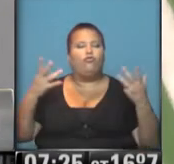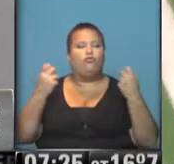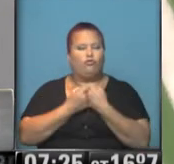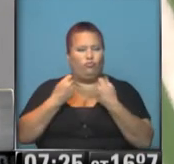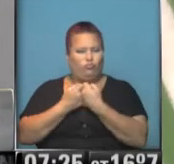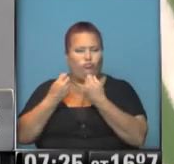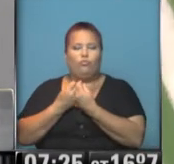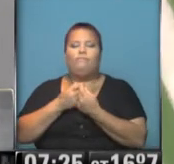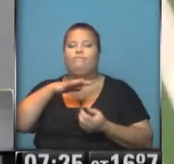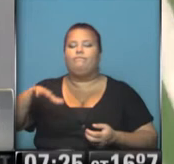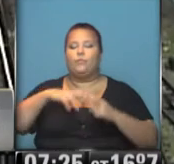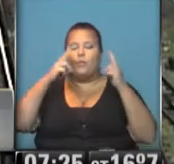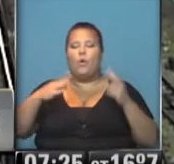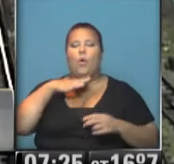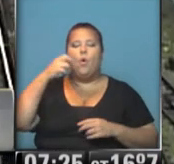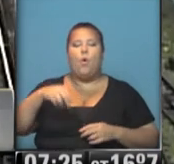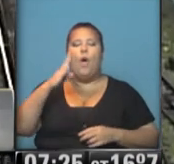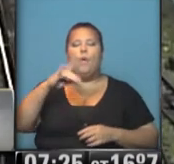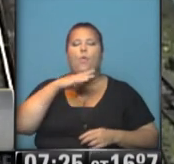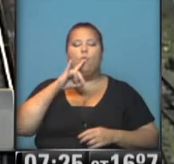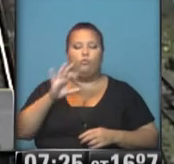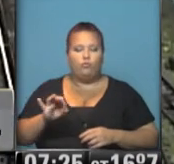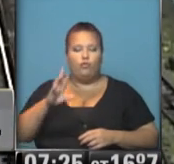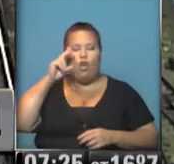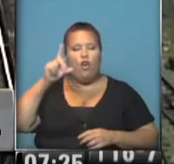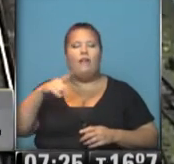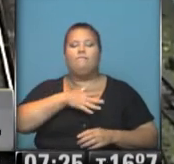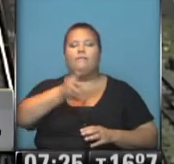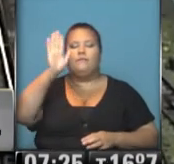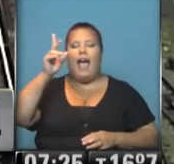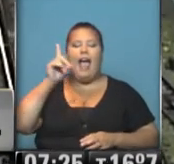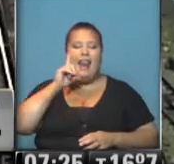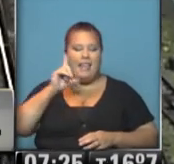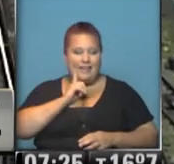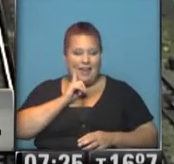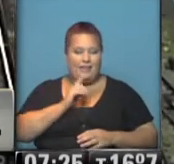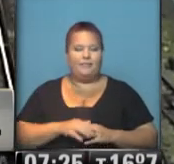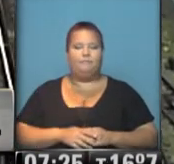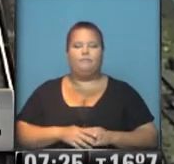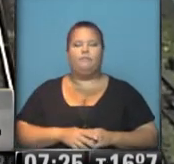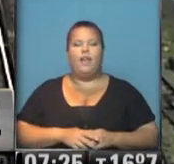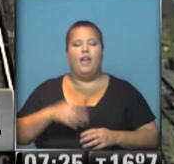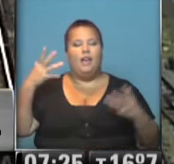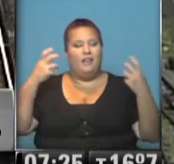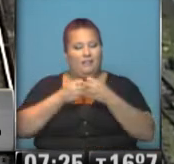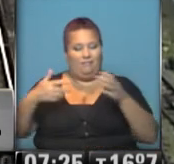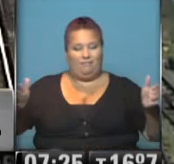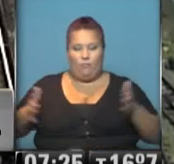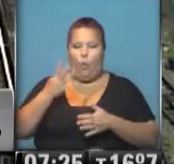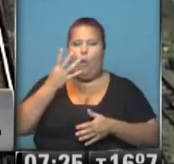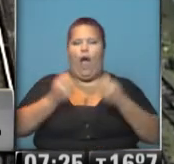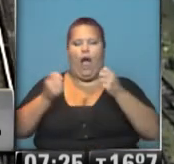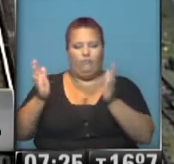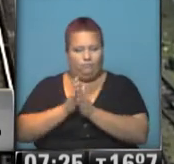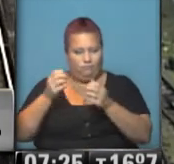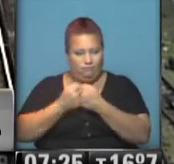múltiple que está afectando el cruce de Juan de Justi y Villa Roel hacia la zona de Liniers. Hay reducción de calzada, chocaron al menos cuatro vehículos,